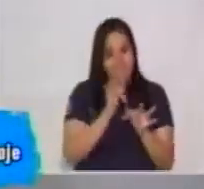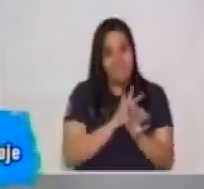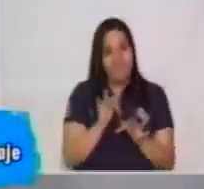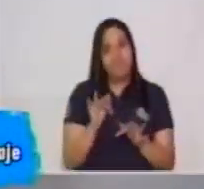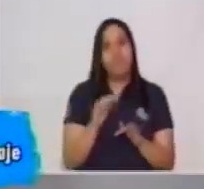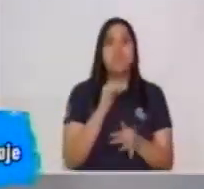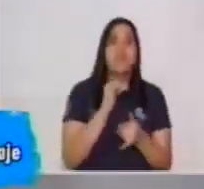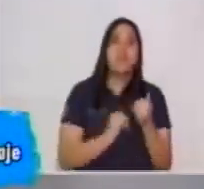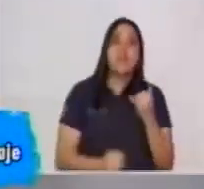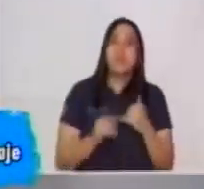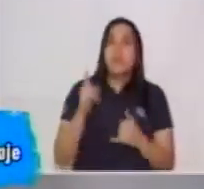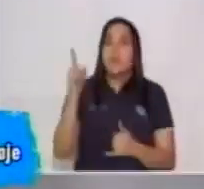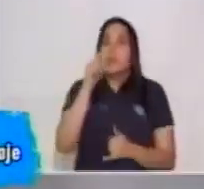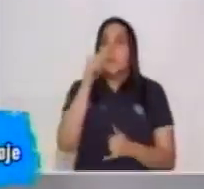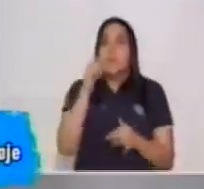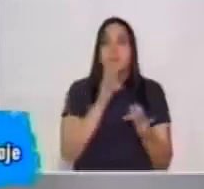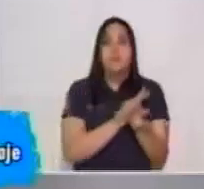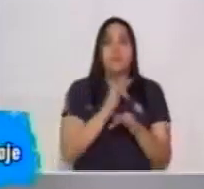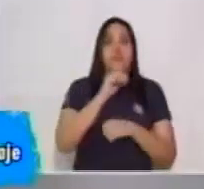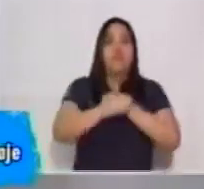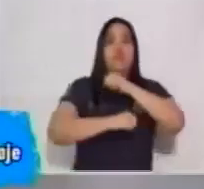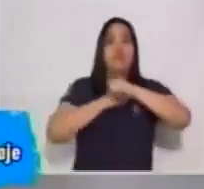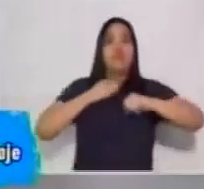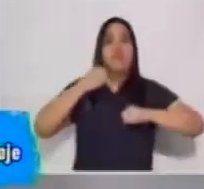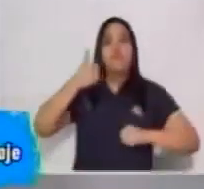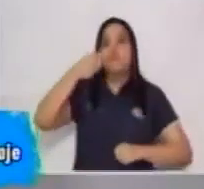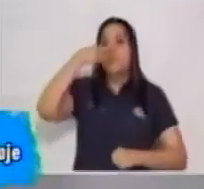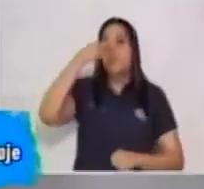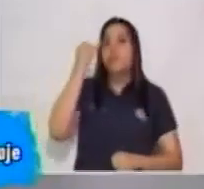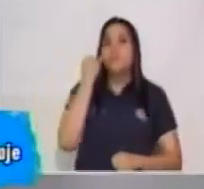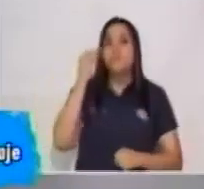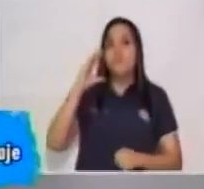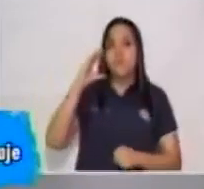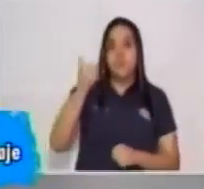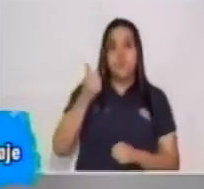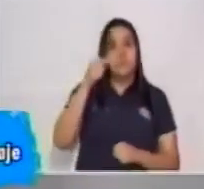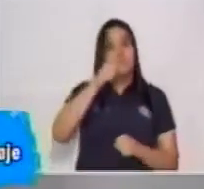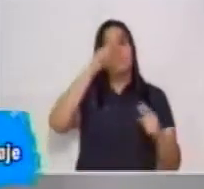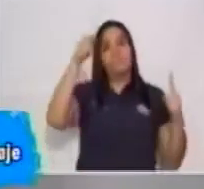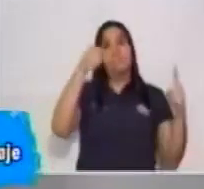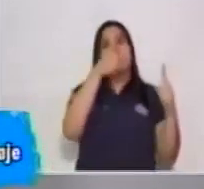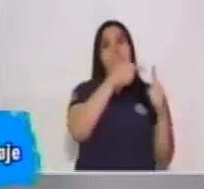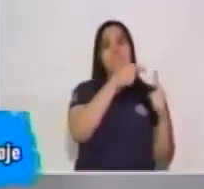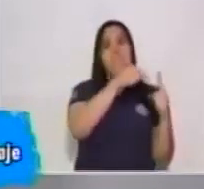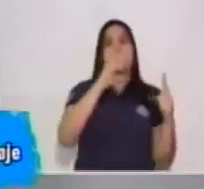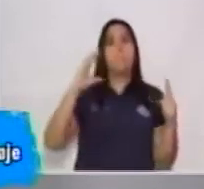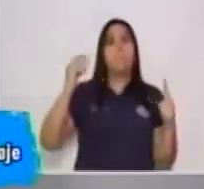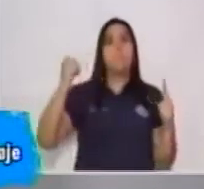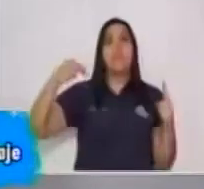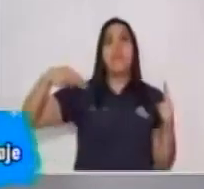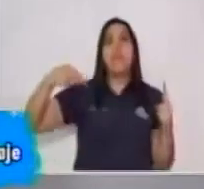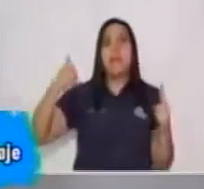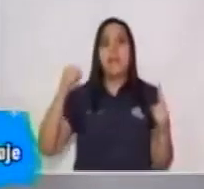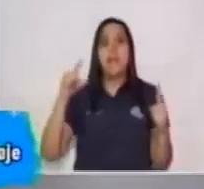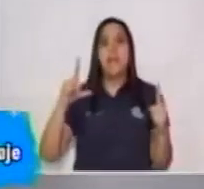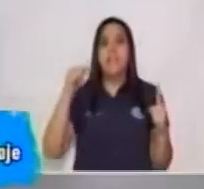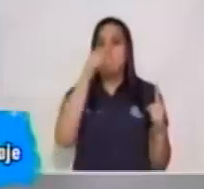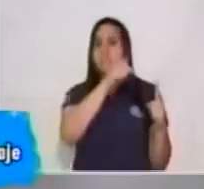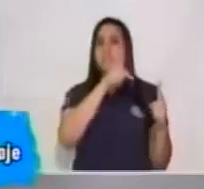último tenemos la función fática, que se concentra en el canal y que busca esta función.